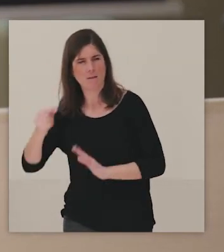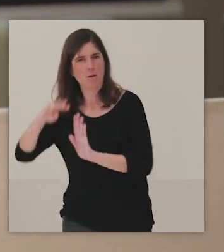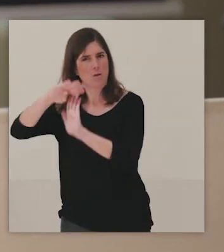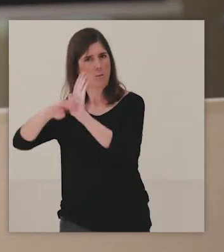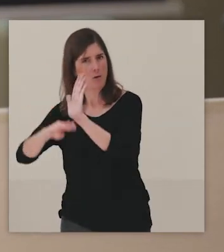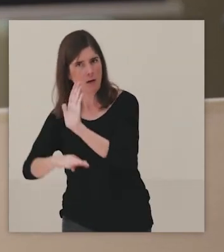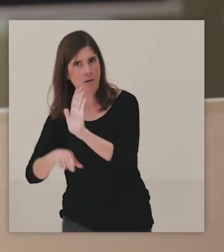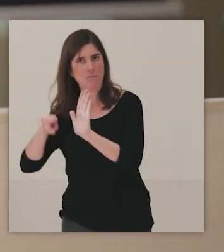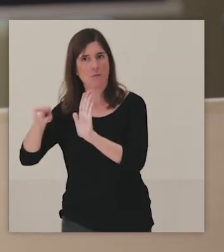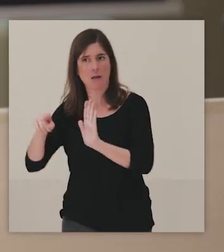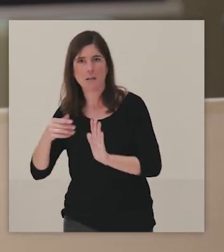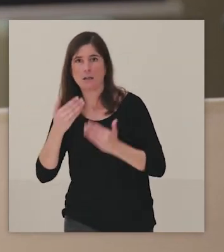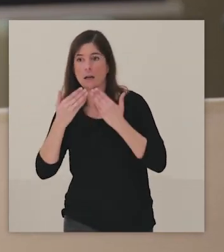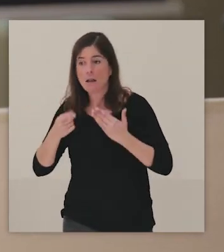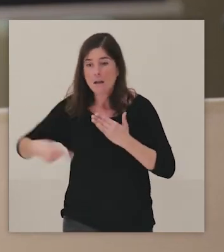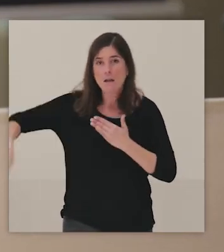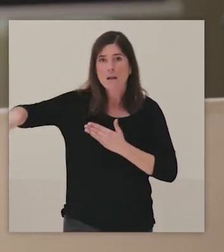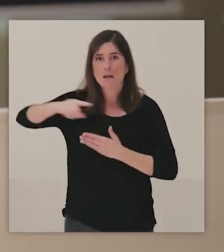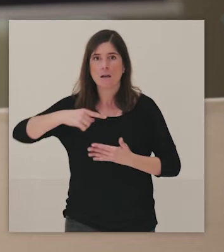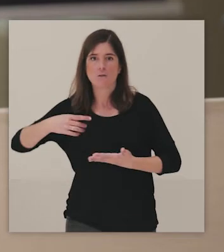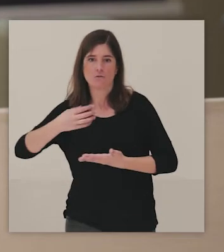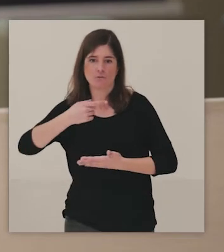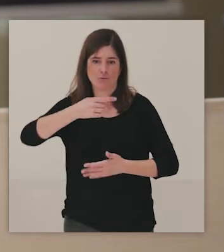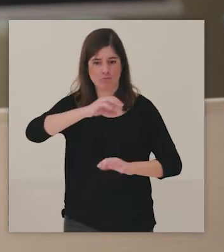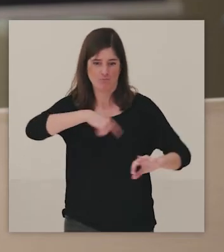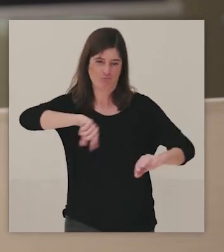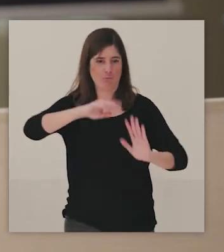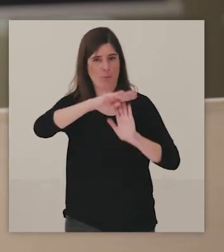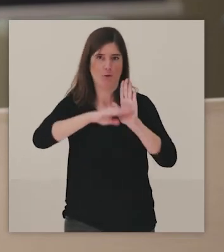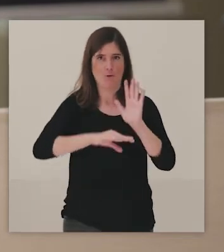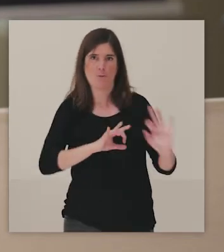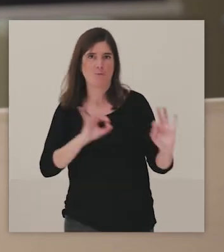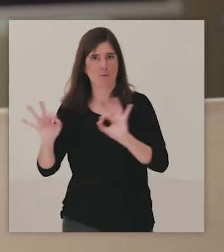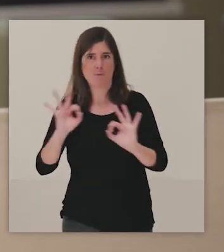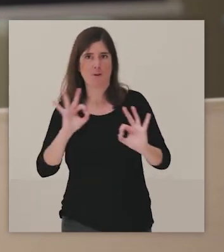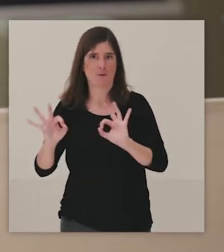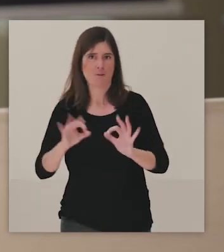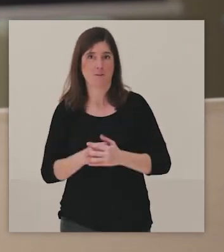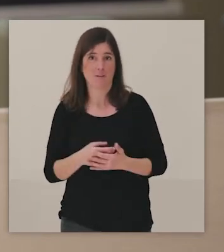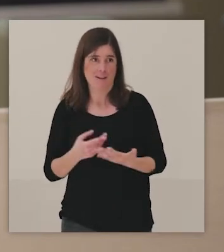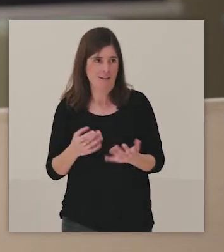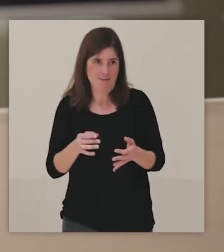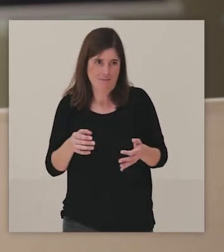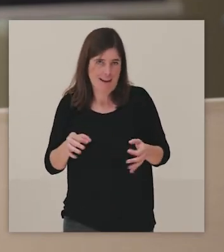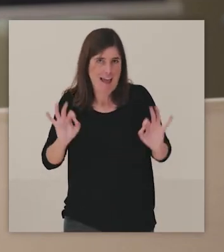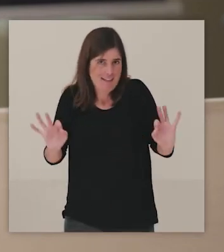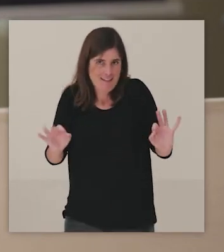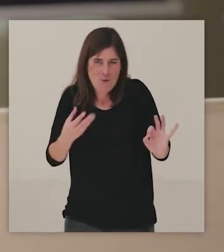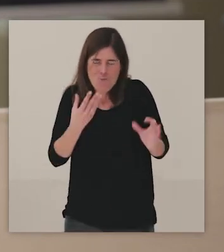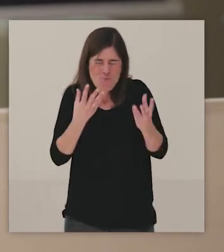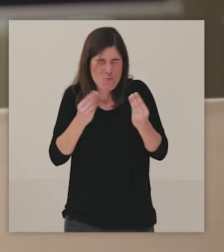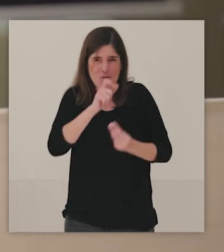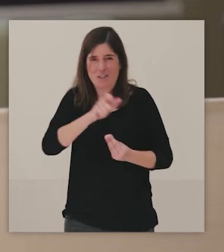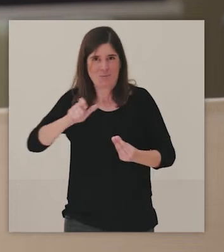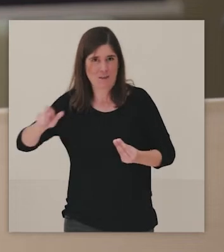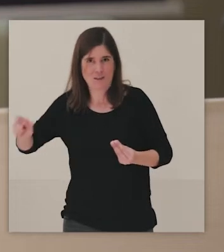diseñando y vamos dando forma a lo que estáis viendo. Obviamente hay mucha gente trabajando para que esto funcione.